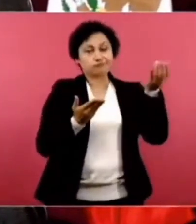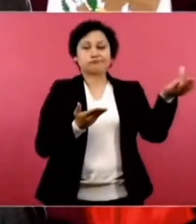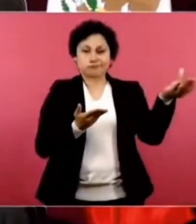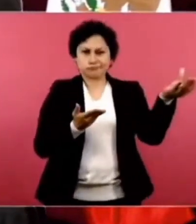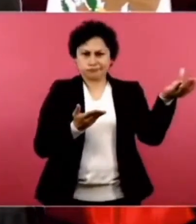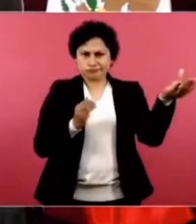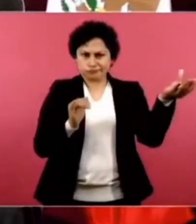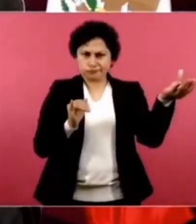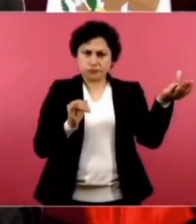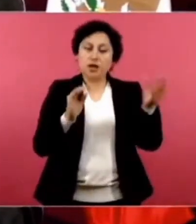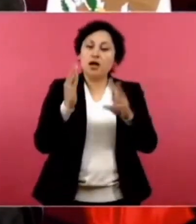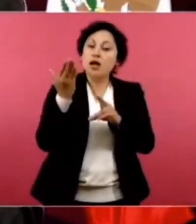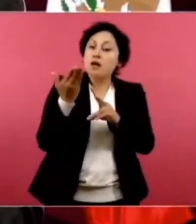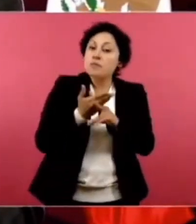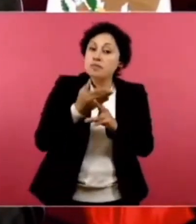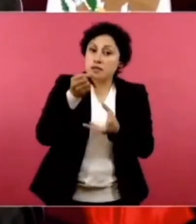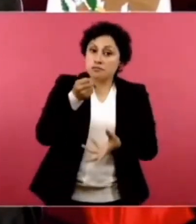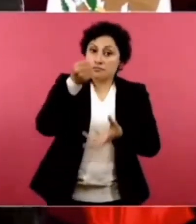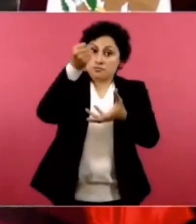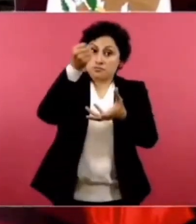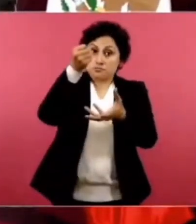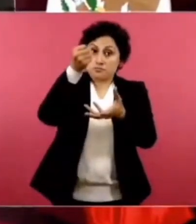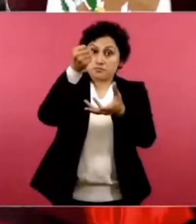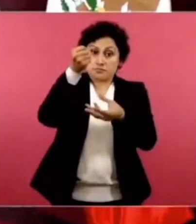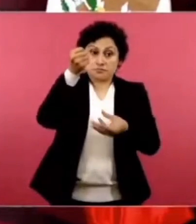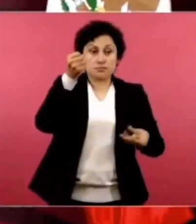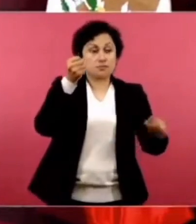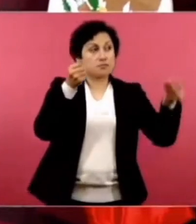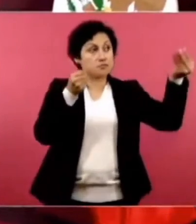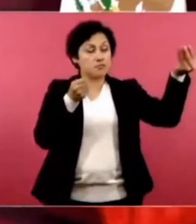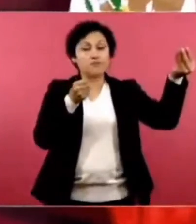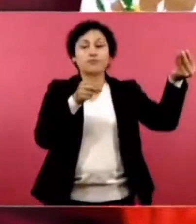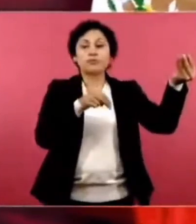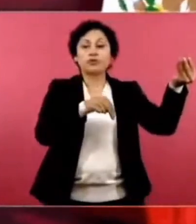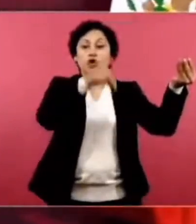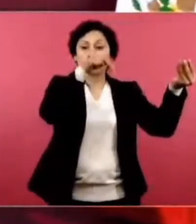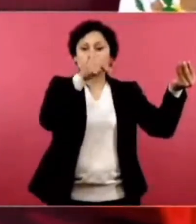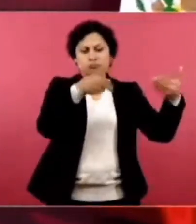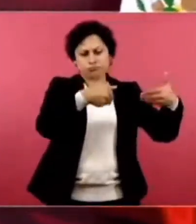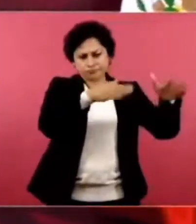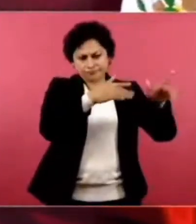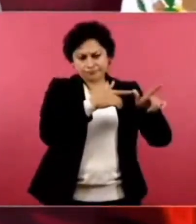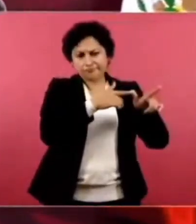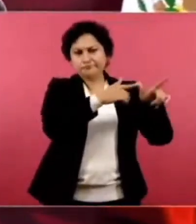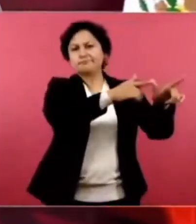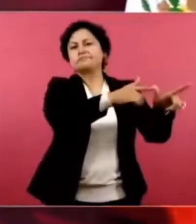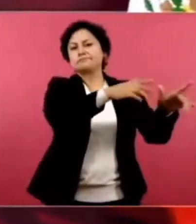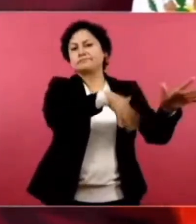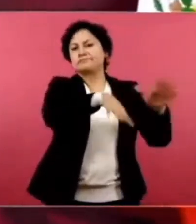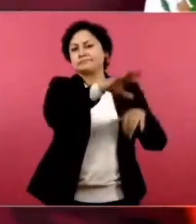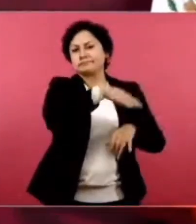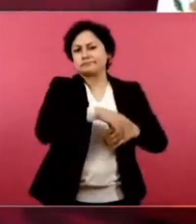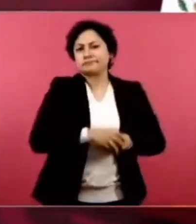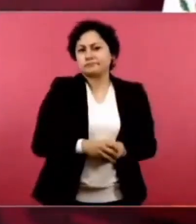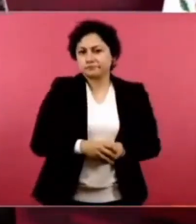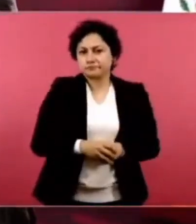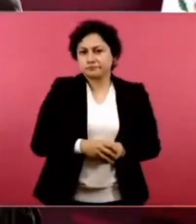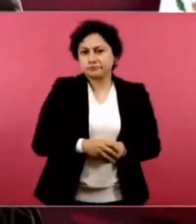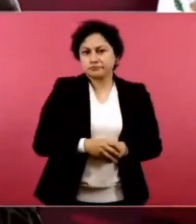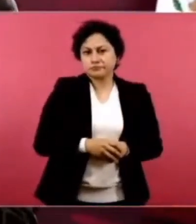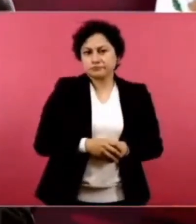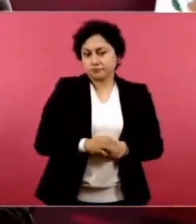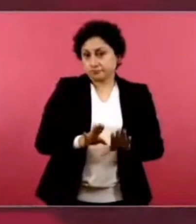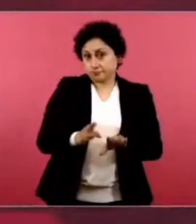La mitad. Entonces, lo que se hizo fue cambiar esa